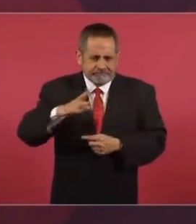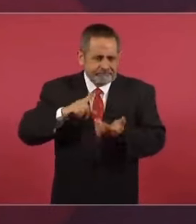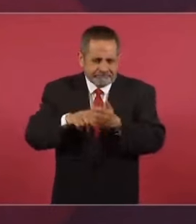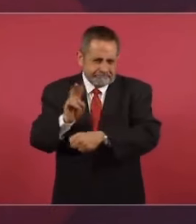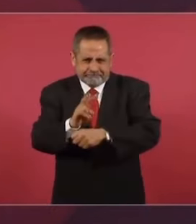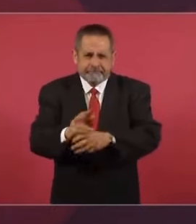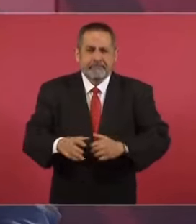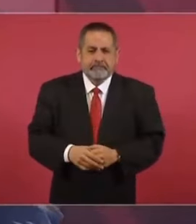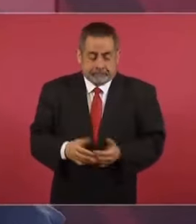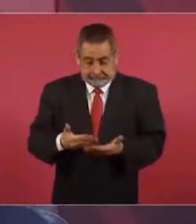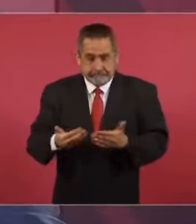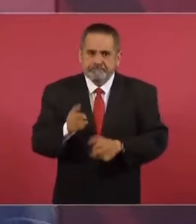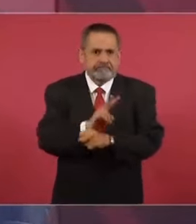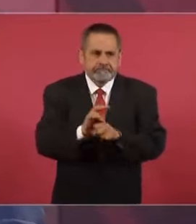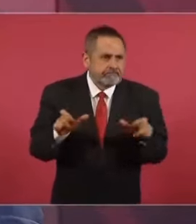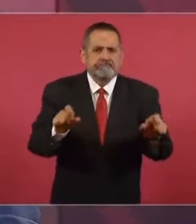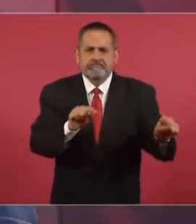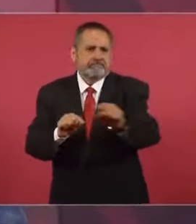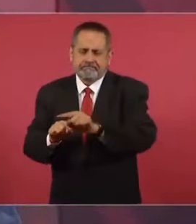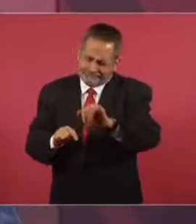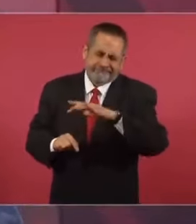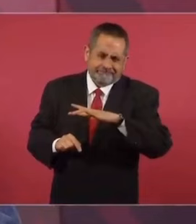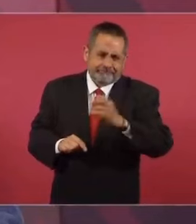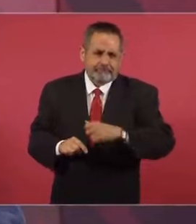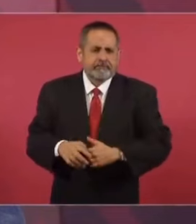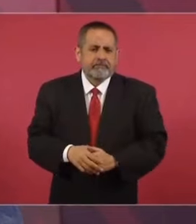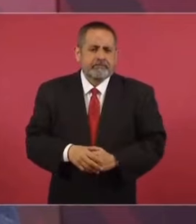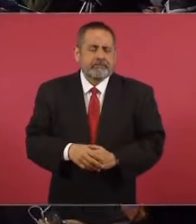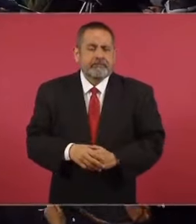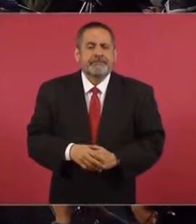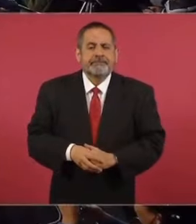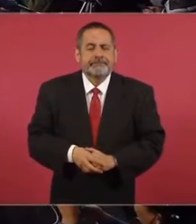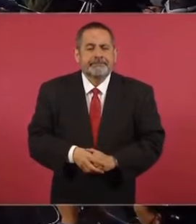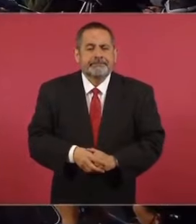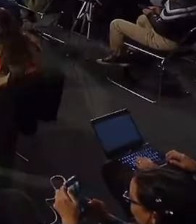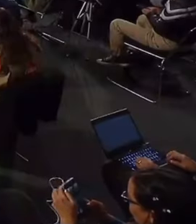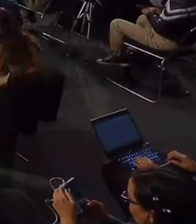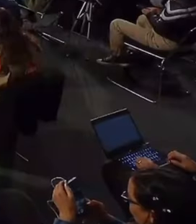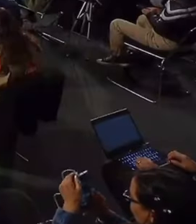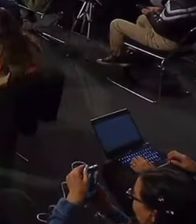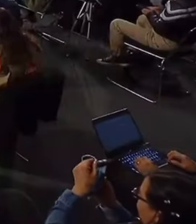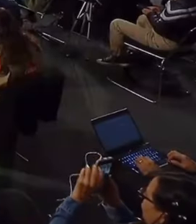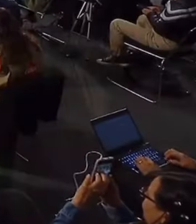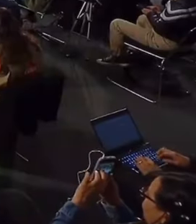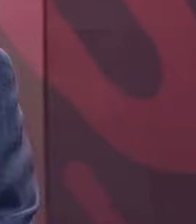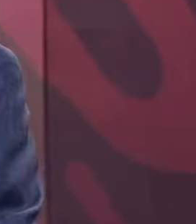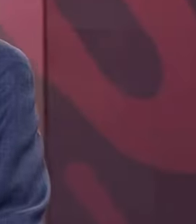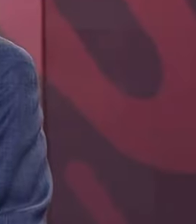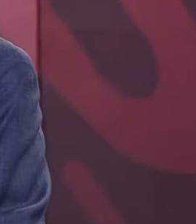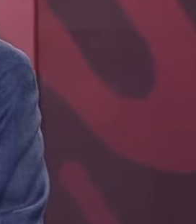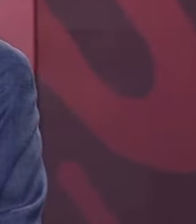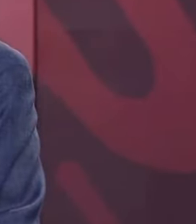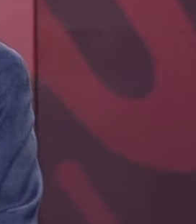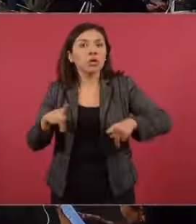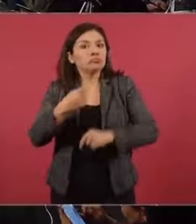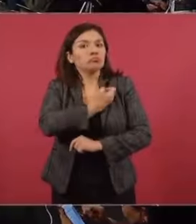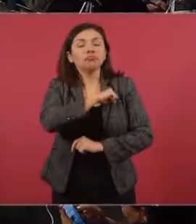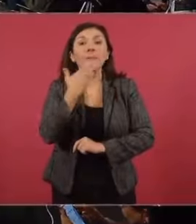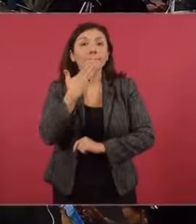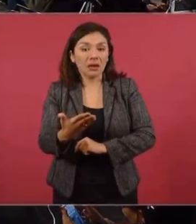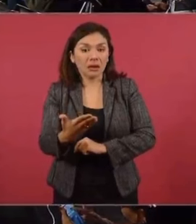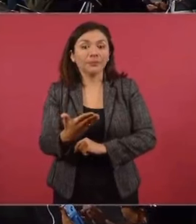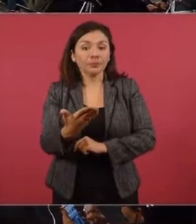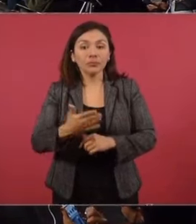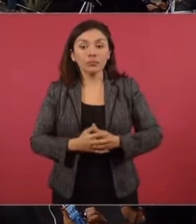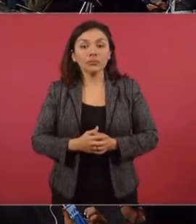en la zona y decidieron dejarlos libres, sanos y salvos. Entonces,